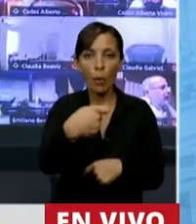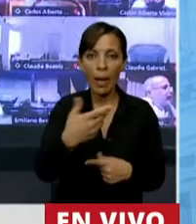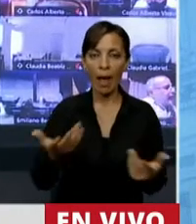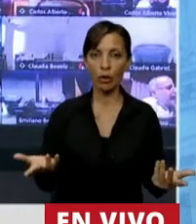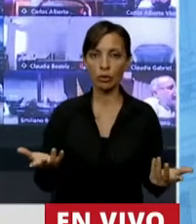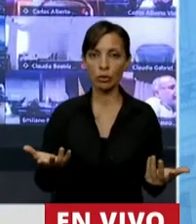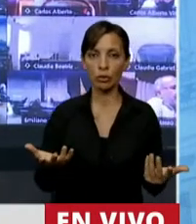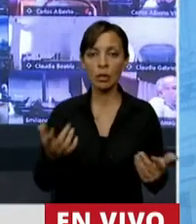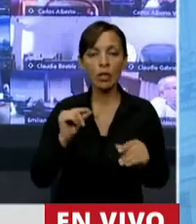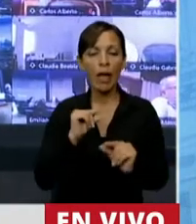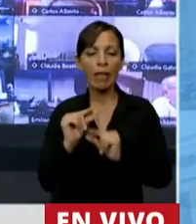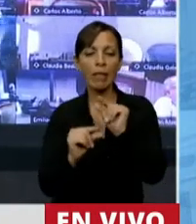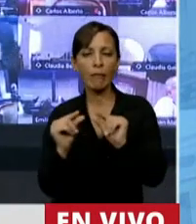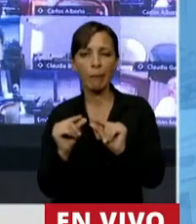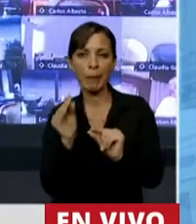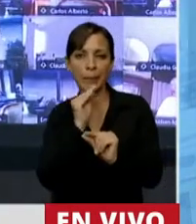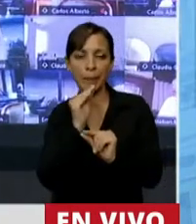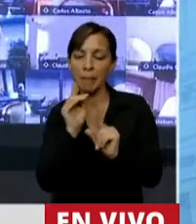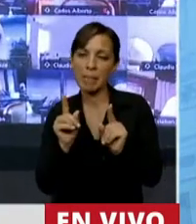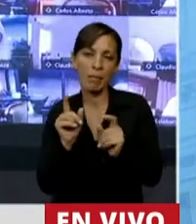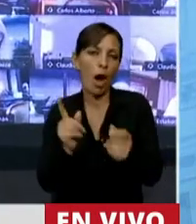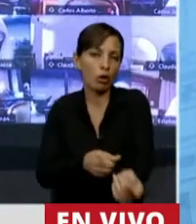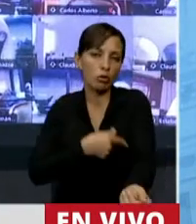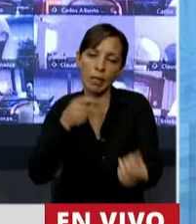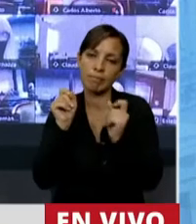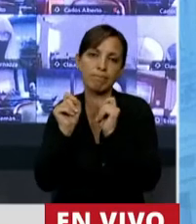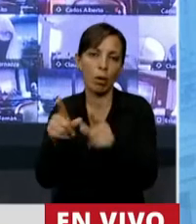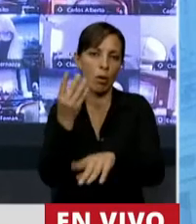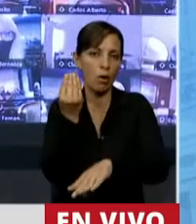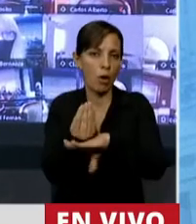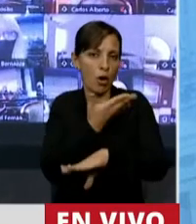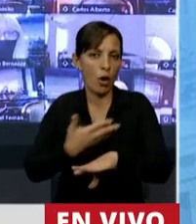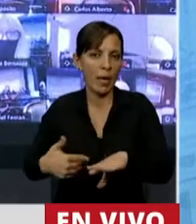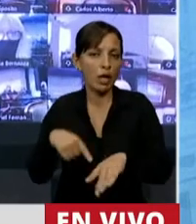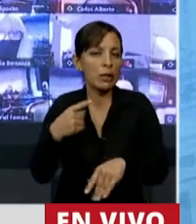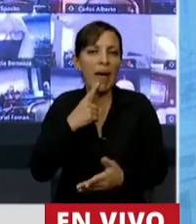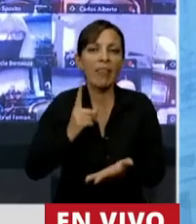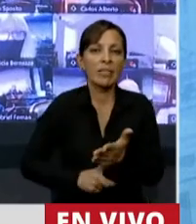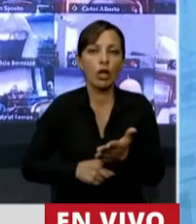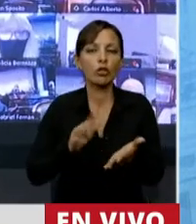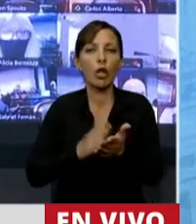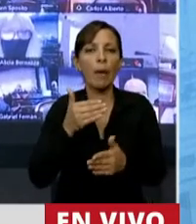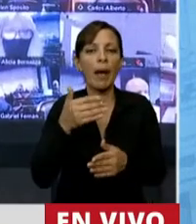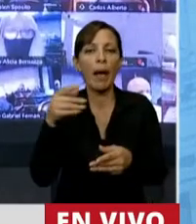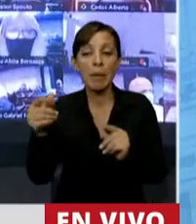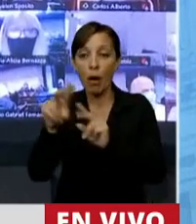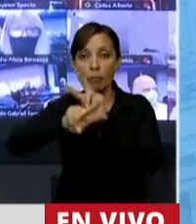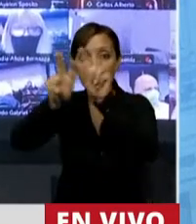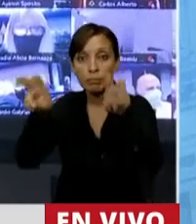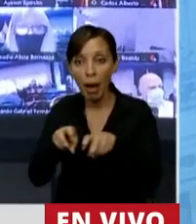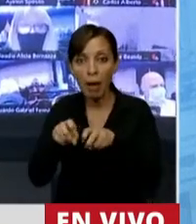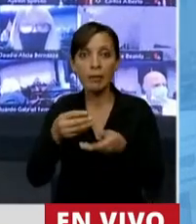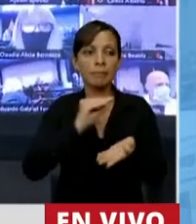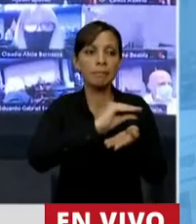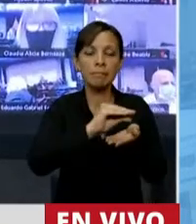va a ir de manera discrecional, como nos tienen acostumbrados desde que asumieron, a tomar decisiones sobre el destino de esos fondos sin